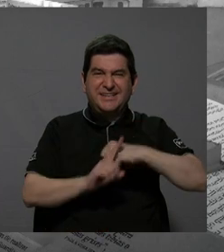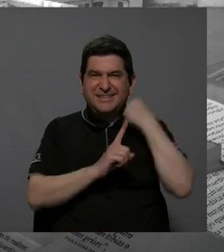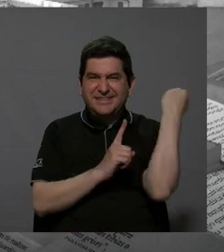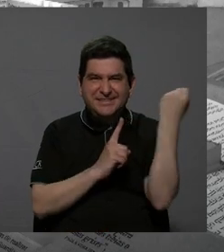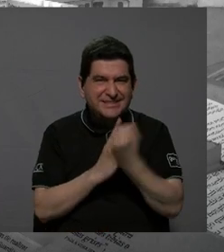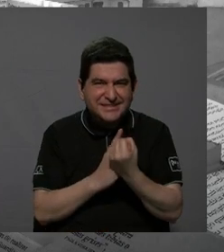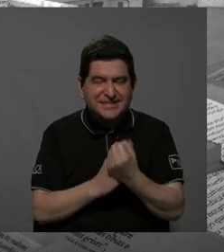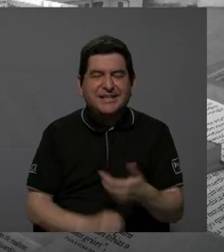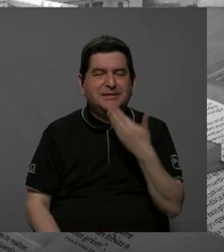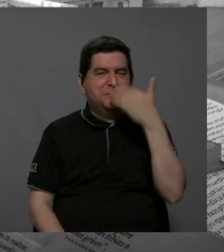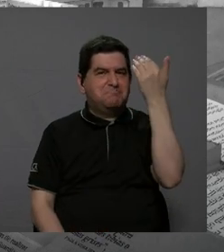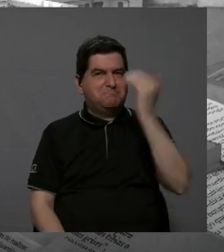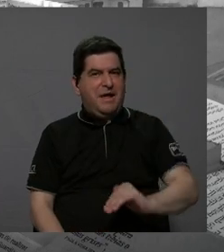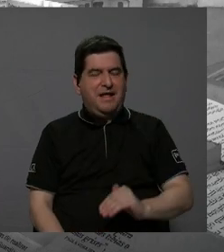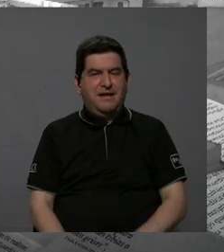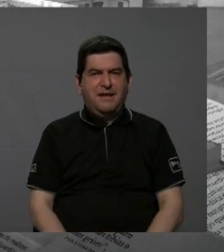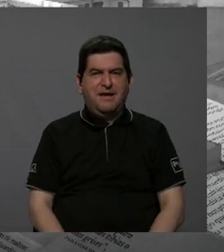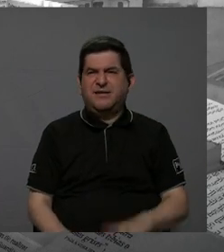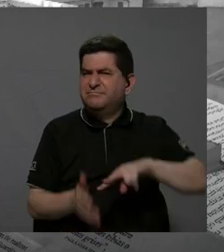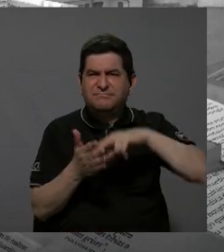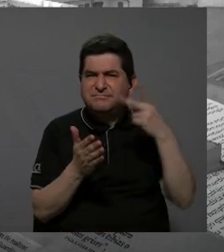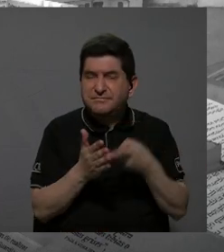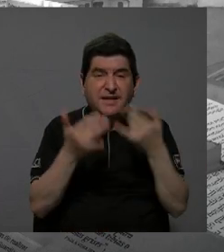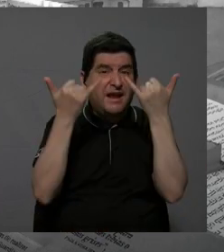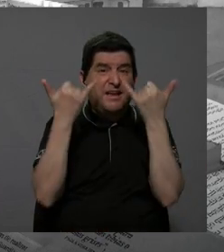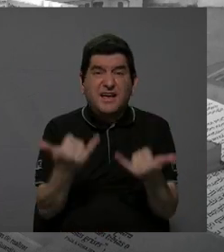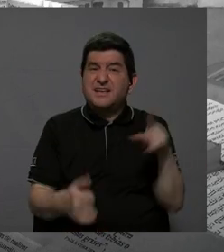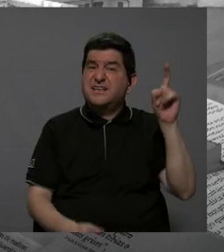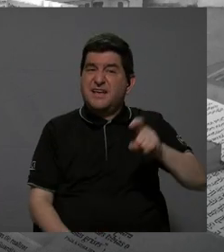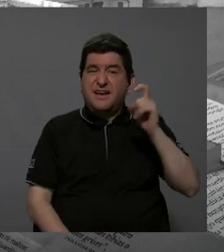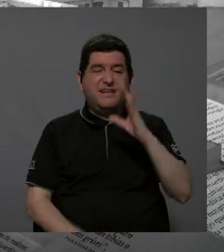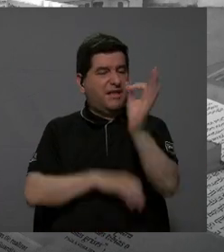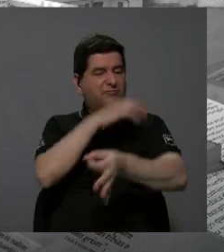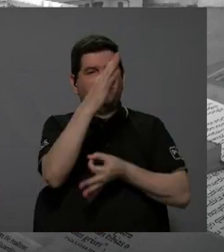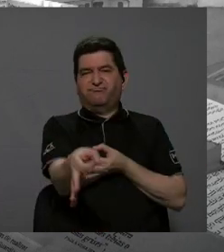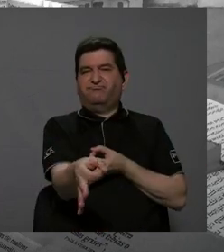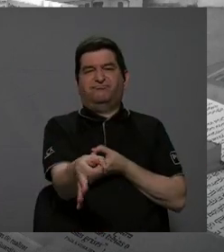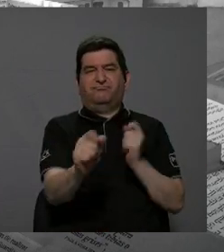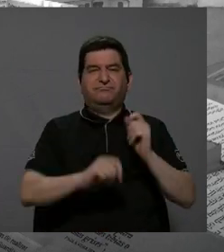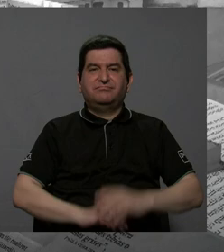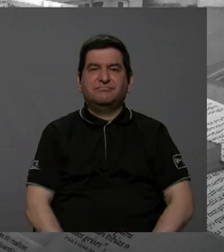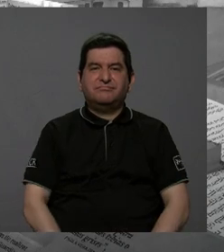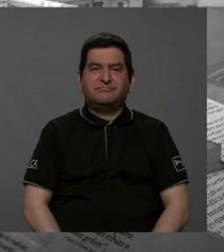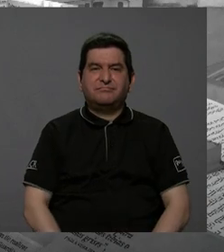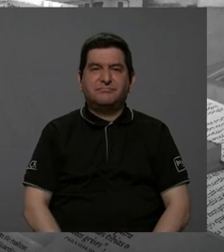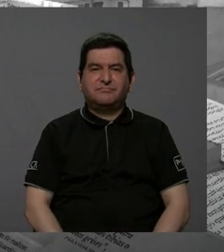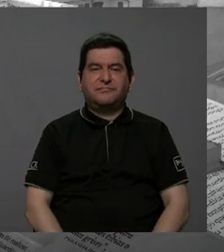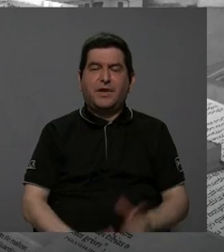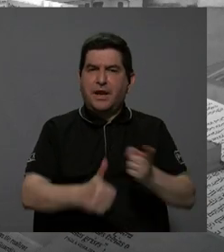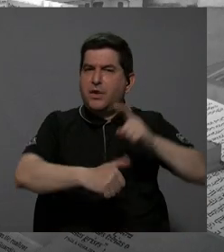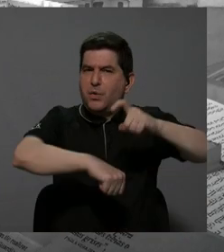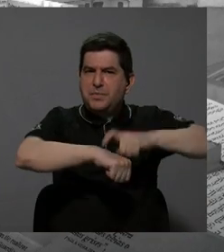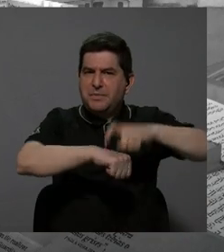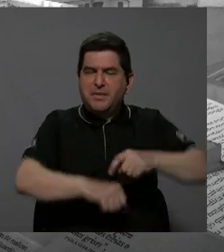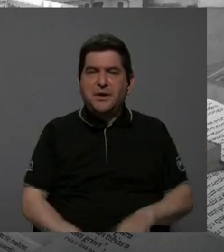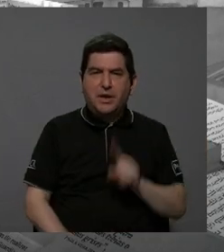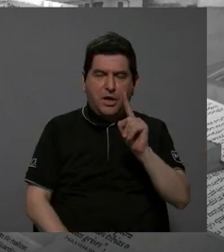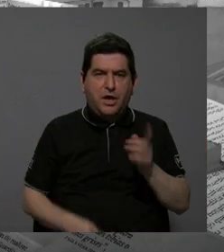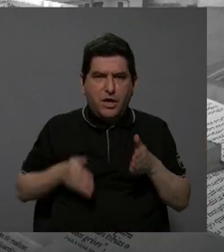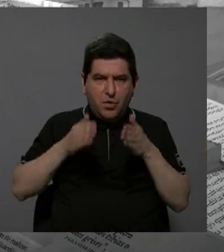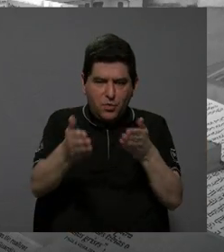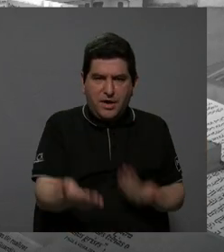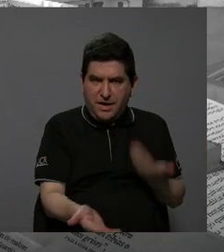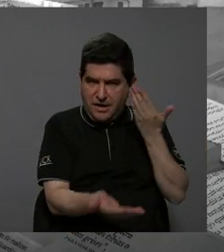condición mala. Cuando decimos condición mala es que ya requieren una sustitución. Entonces, en principio, en una vía concesionada